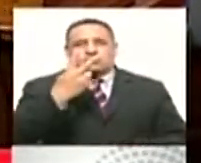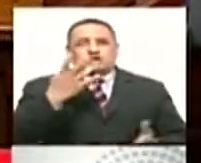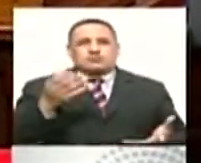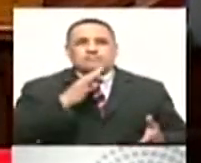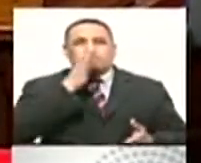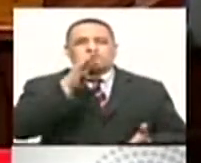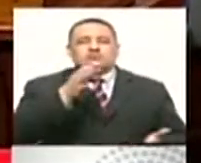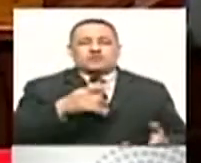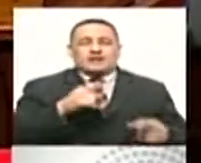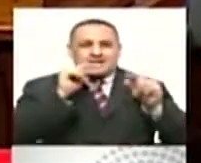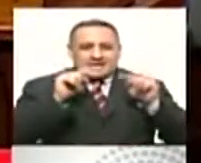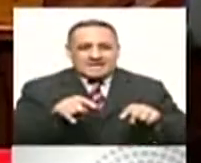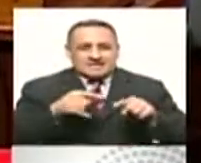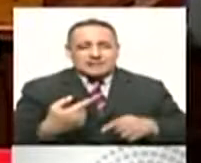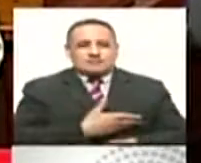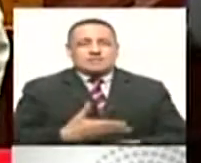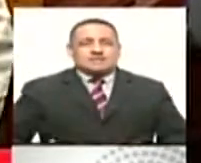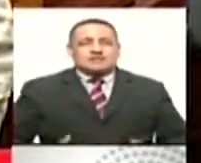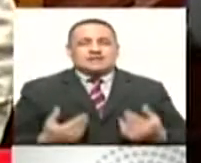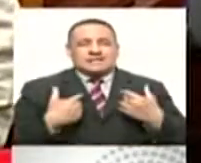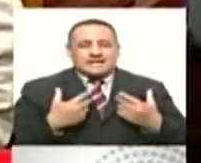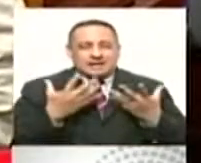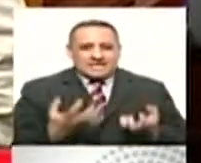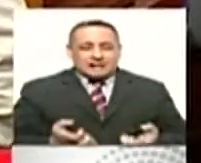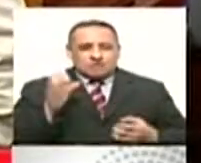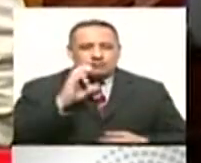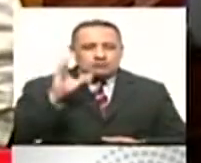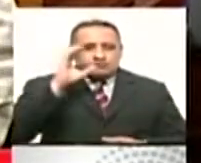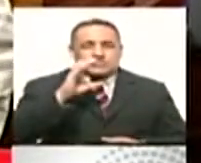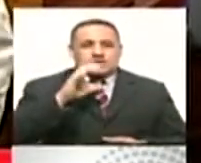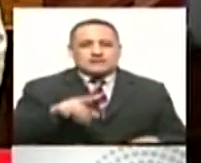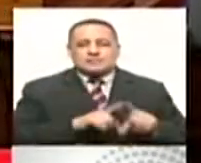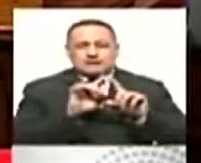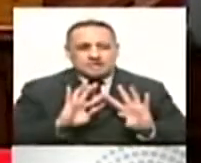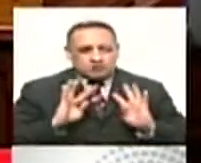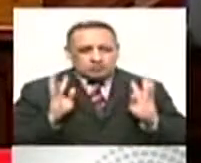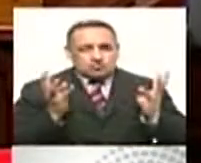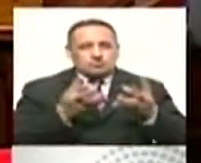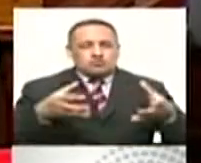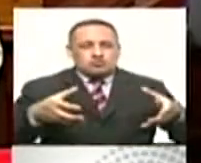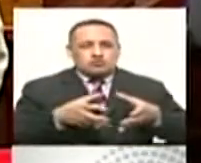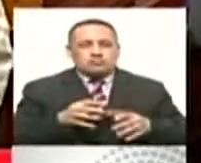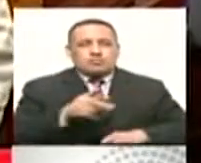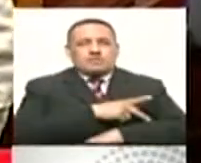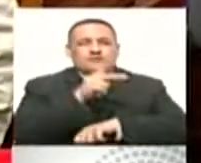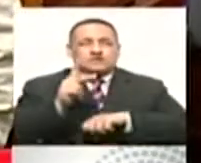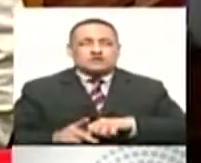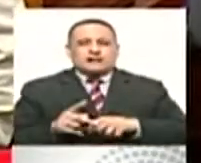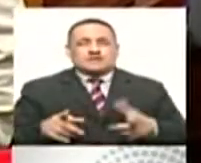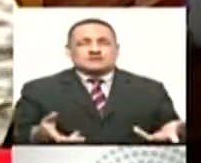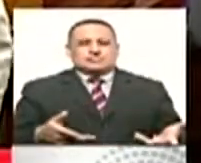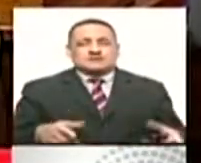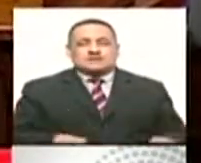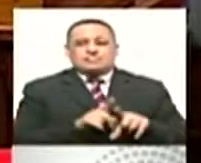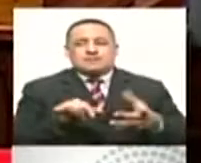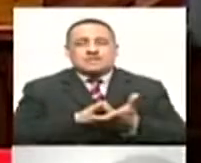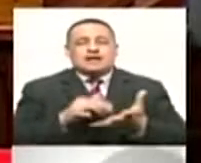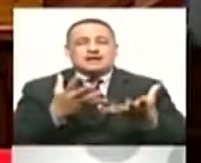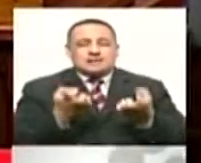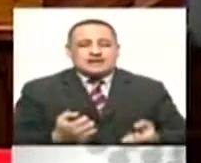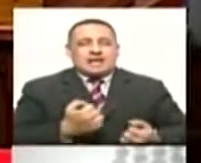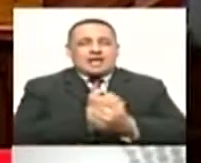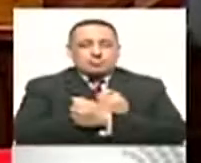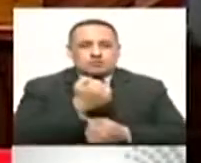entonces tenemos que hacer esto lo antes posible para un retorno más seguro. Recordemos que nuestra infancia y